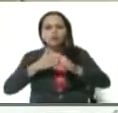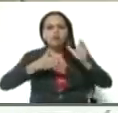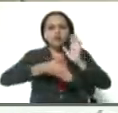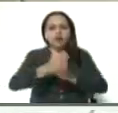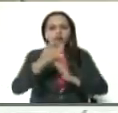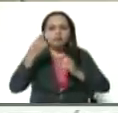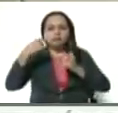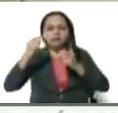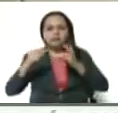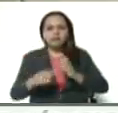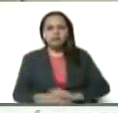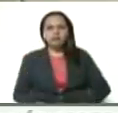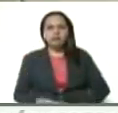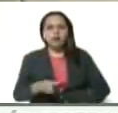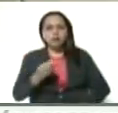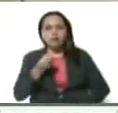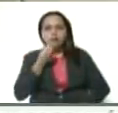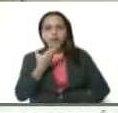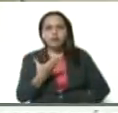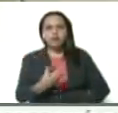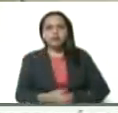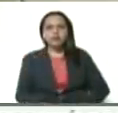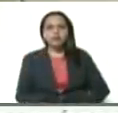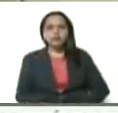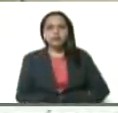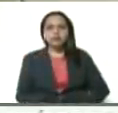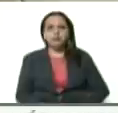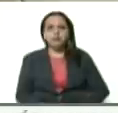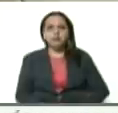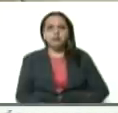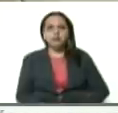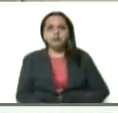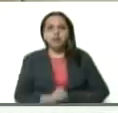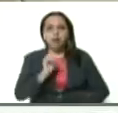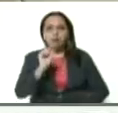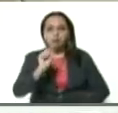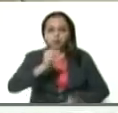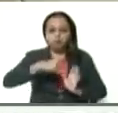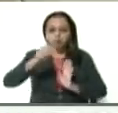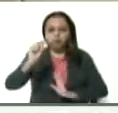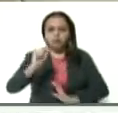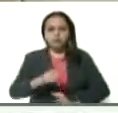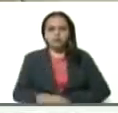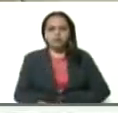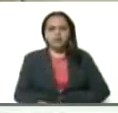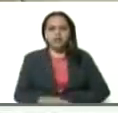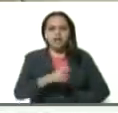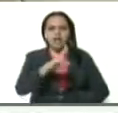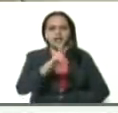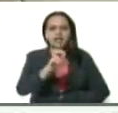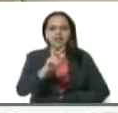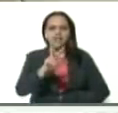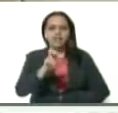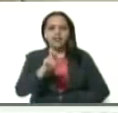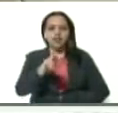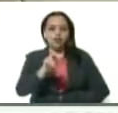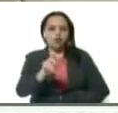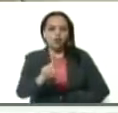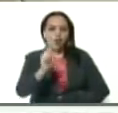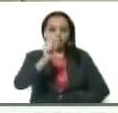Etcétera, etcétera. Muy bien, Reverol. Punto a favor de Reverol. Nota positiva al expediente de Reverol.